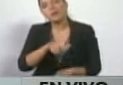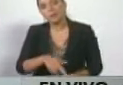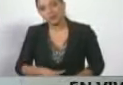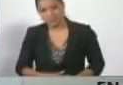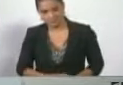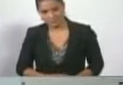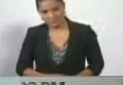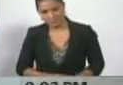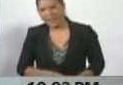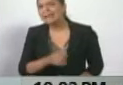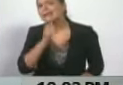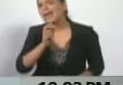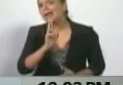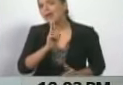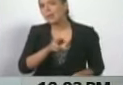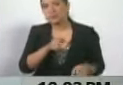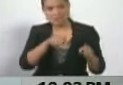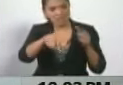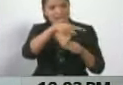¿Quién responde de ello?